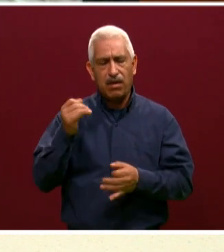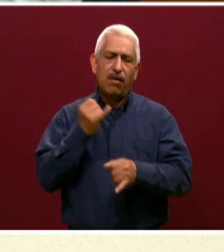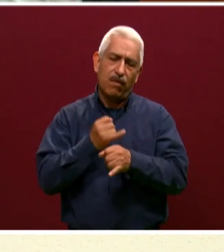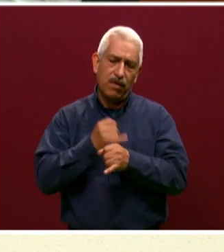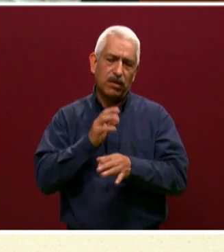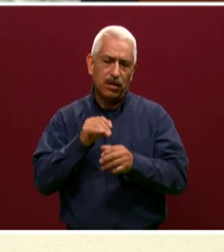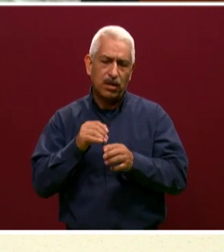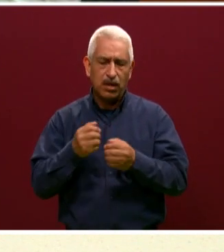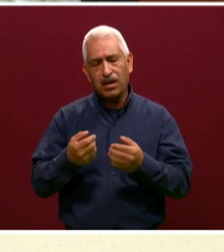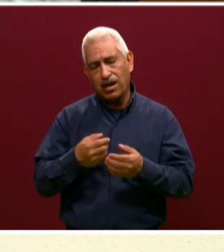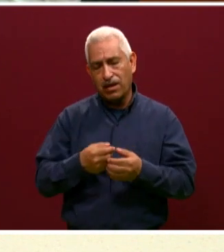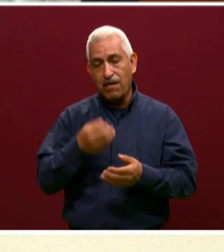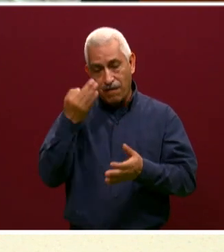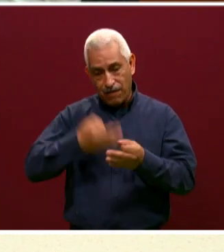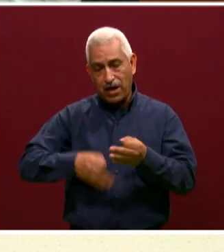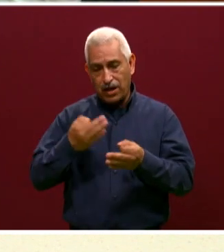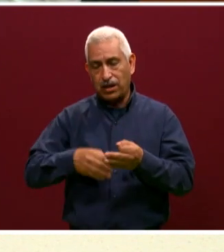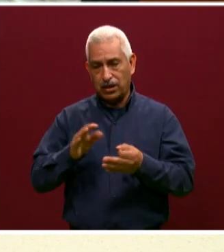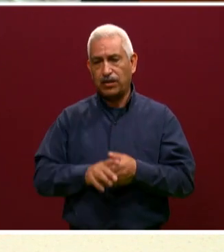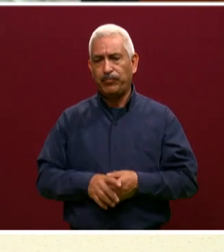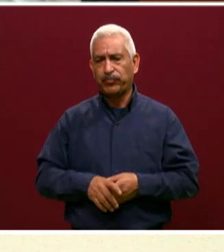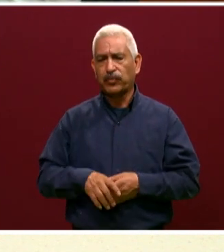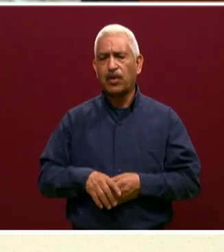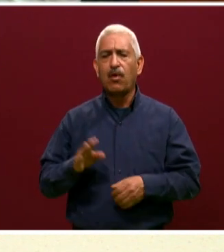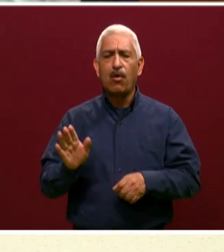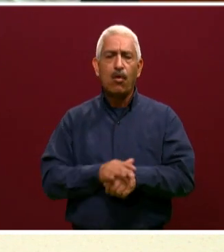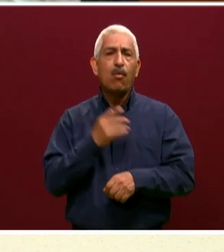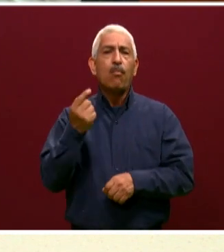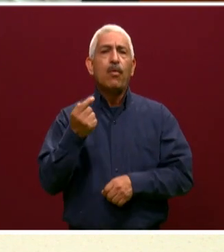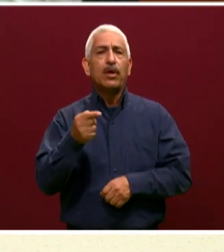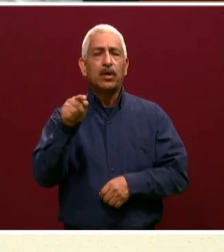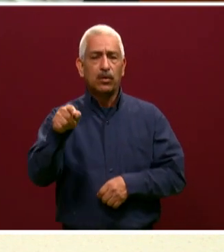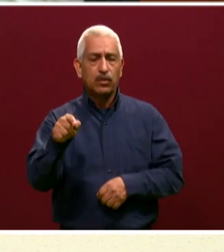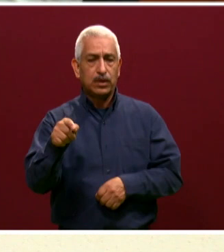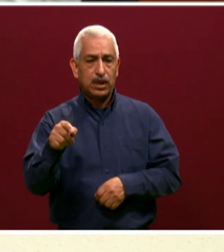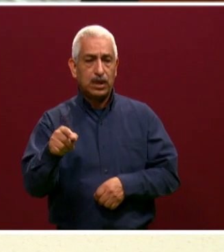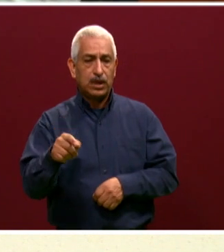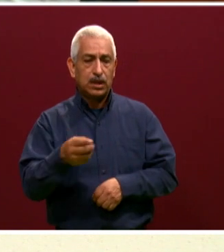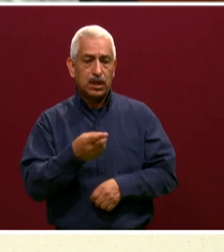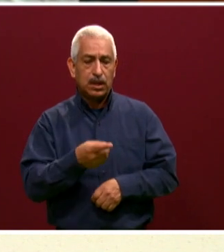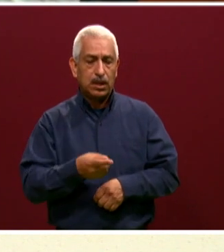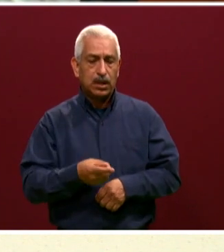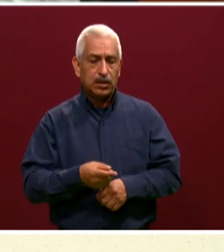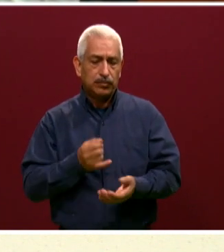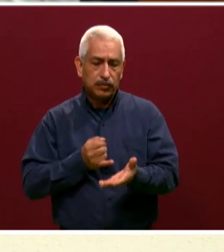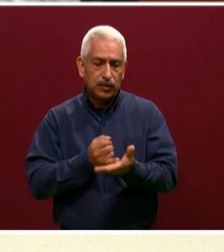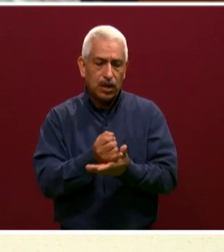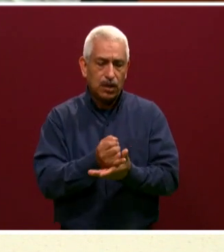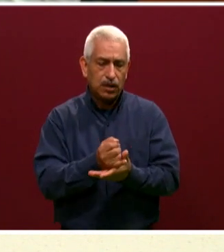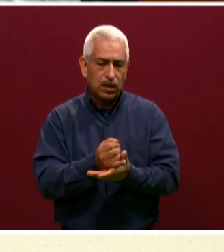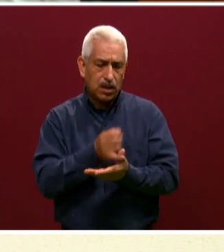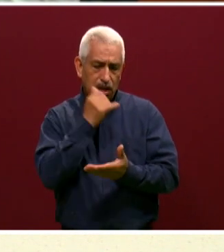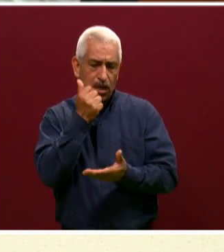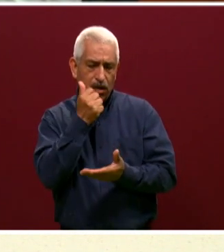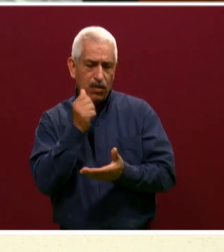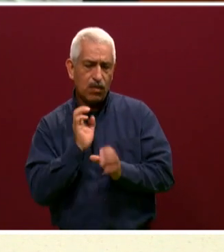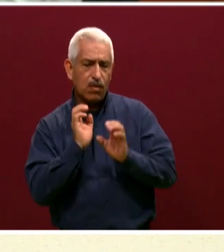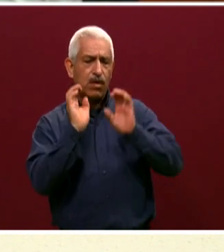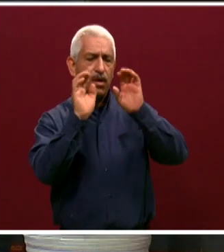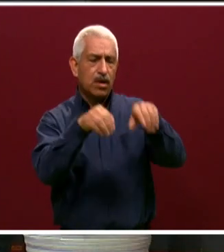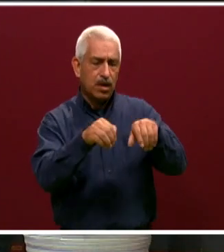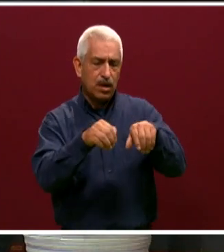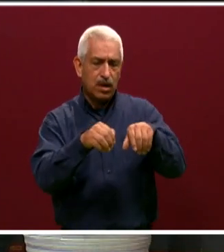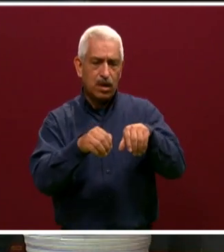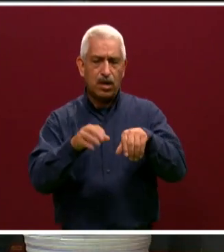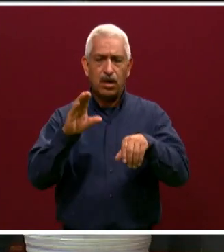100%. ¿Por qué decide un alumno o una alumna que termina secundaria ir al COBAEP? ¿Por qué decide el alumno? Bueno, mi experiencia